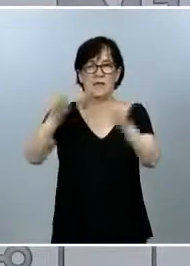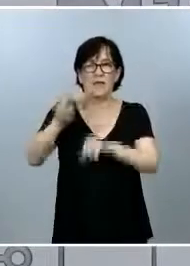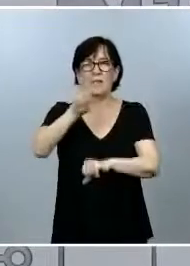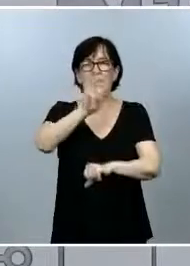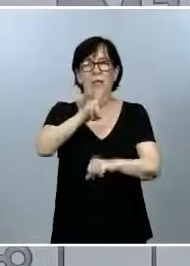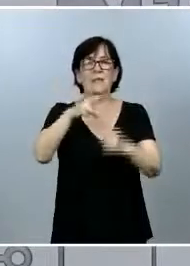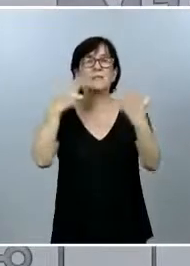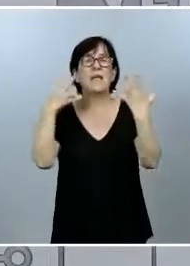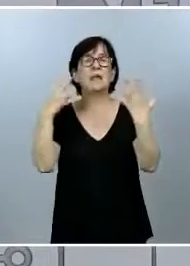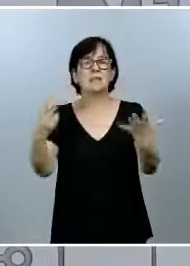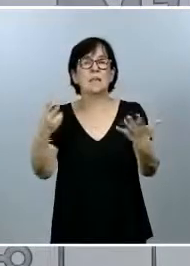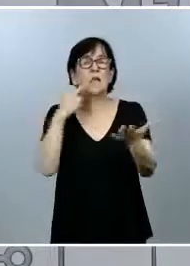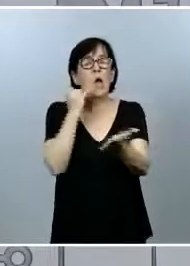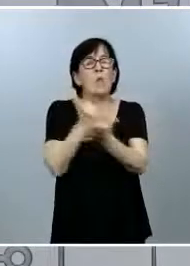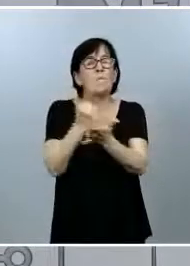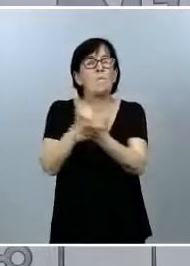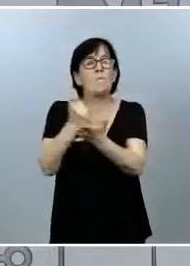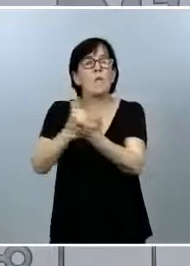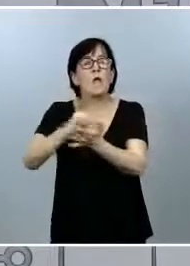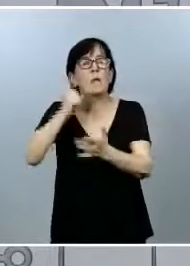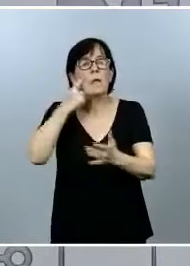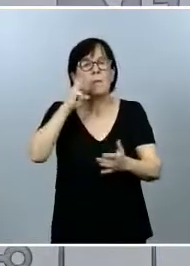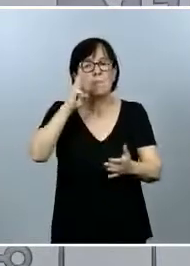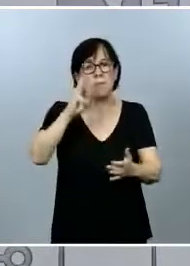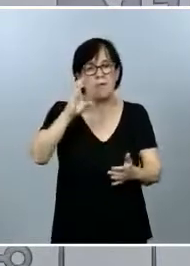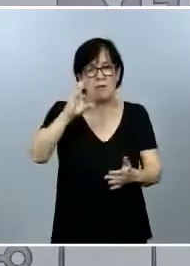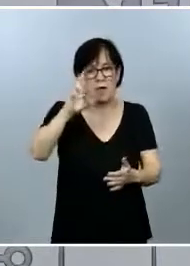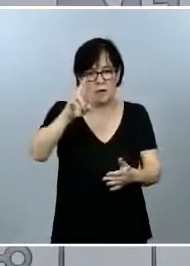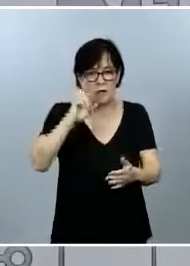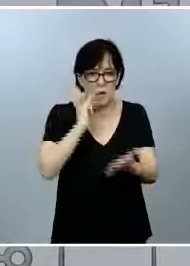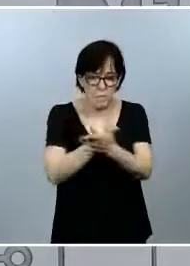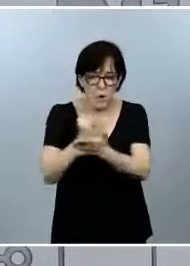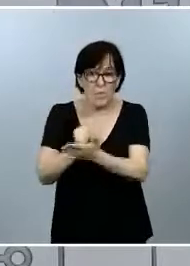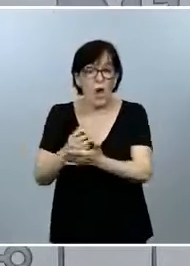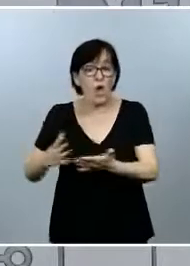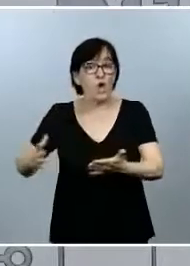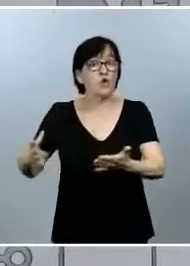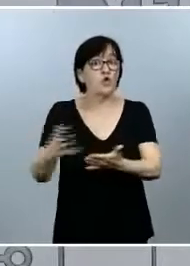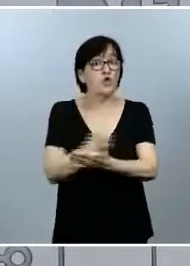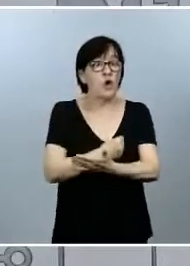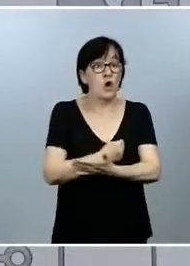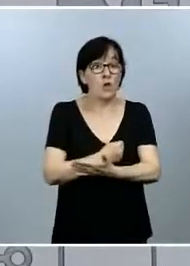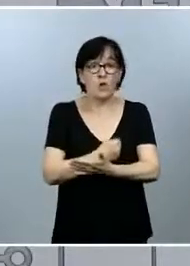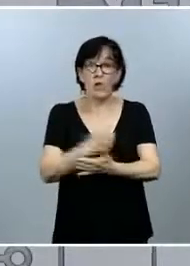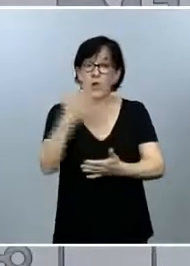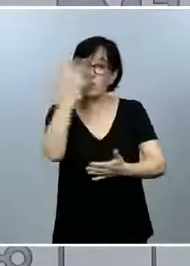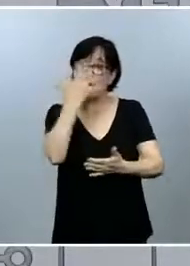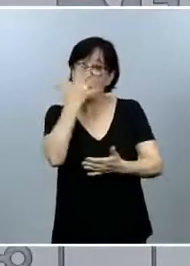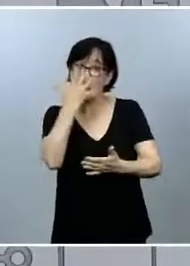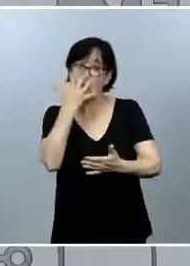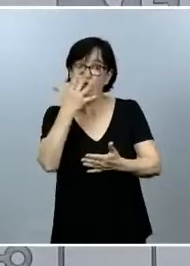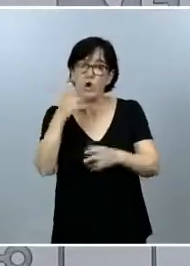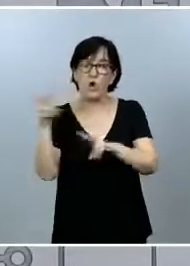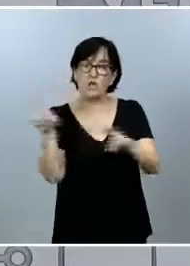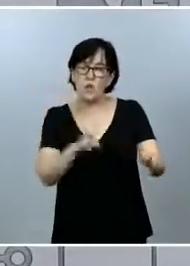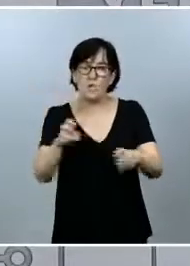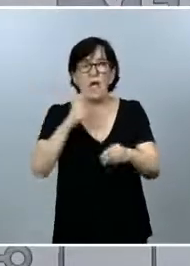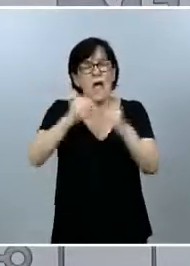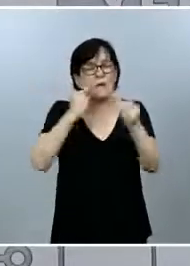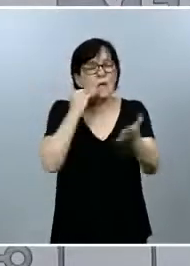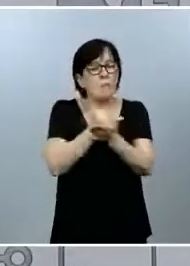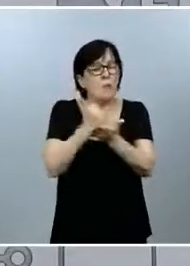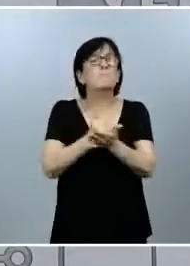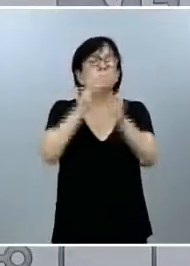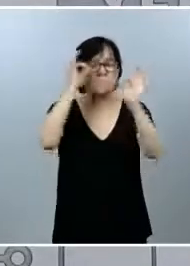pruebas diagnósticas de PCR. No todas a casos sospechosos nuevos. Hay pruebas que se hacen para verificar